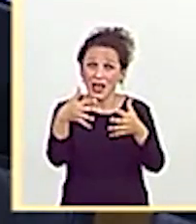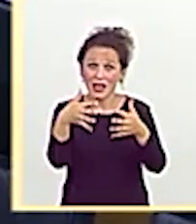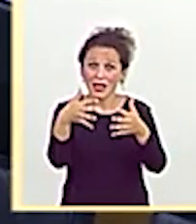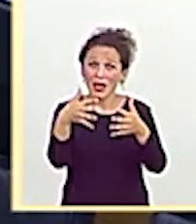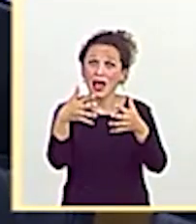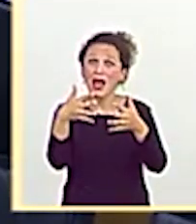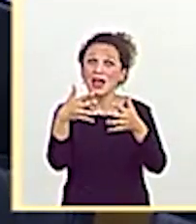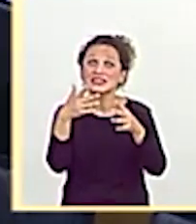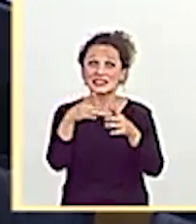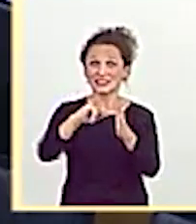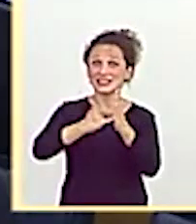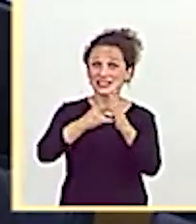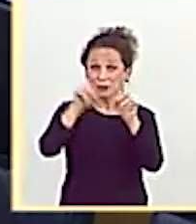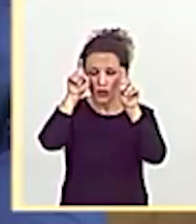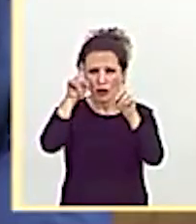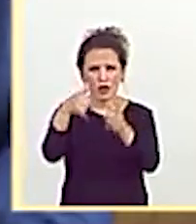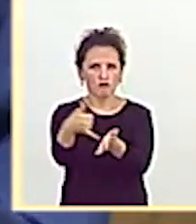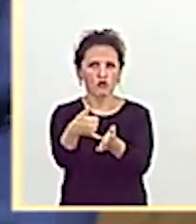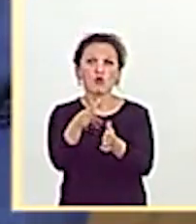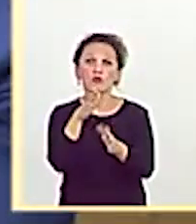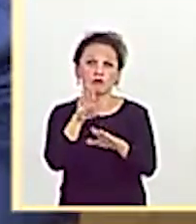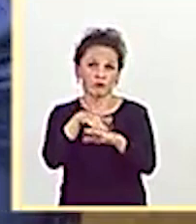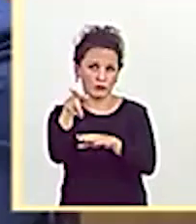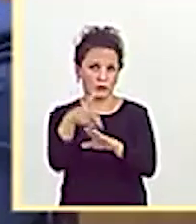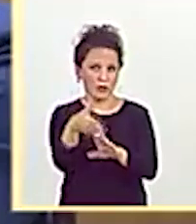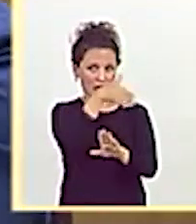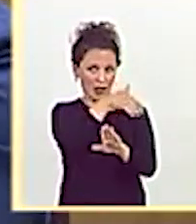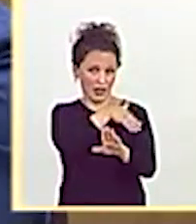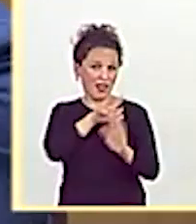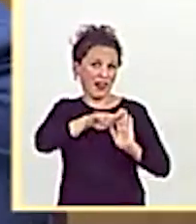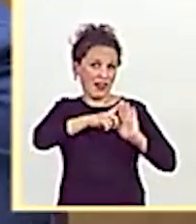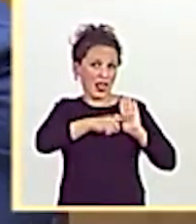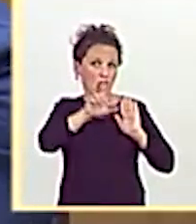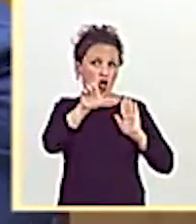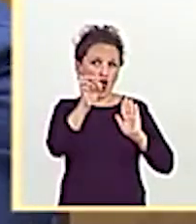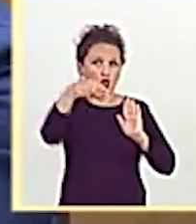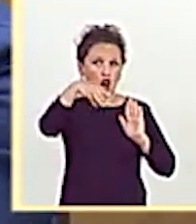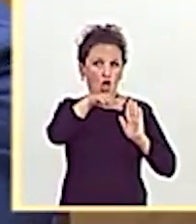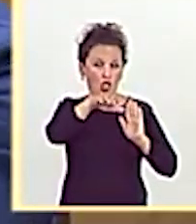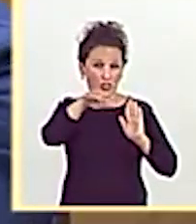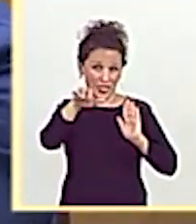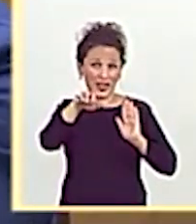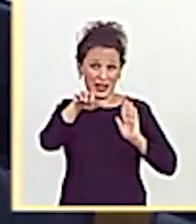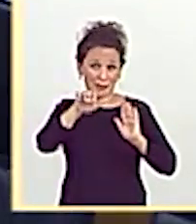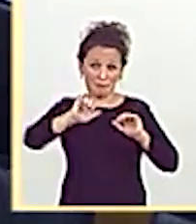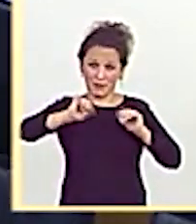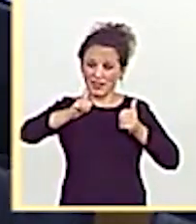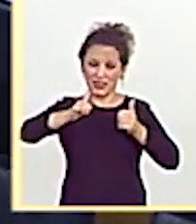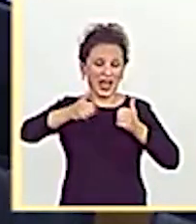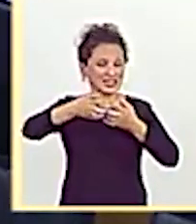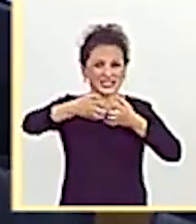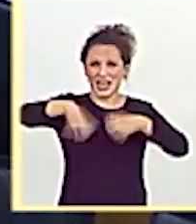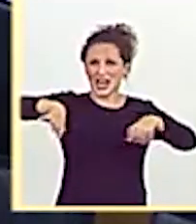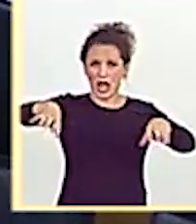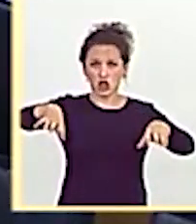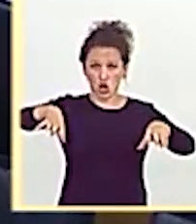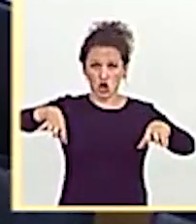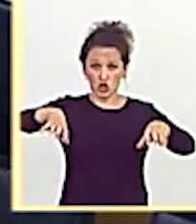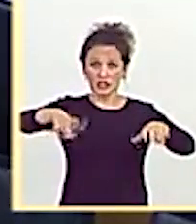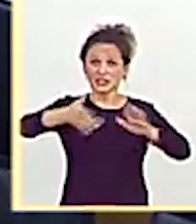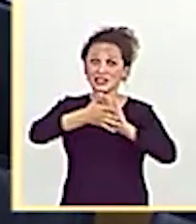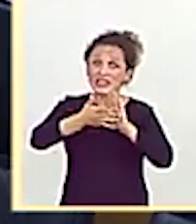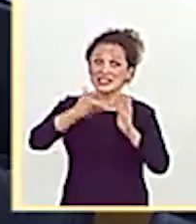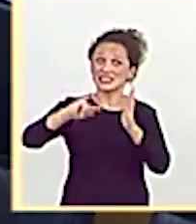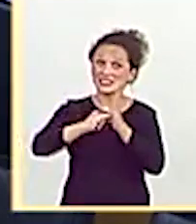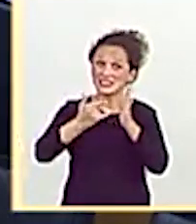tremendamente convaleciente. Su LONCE entronizó la segregación. Es un sistema educativo que ha puesto y ha apostado